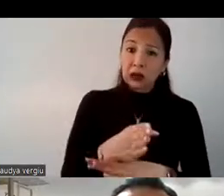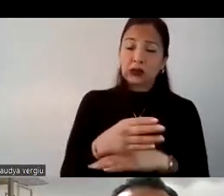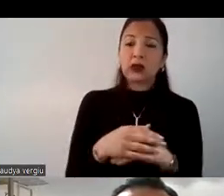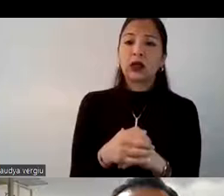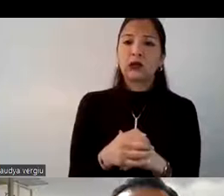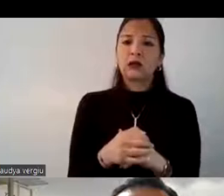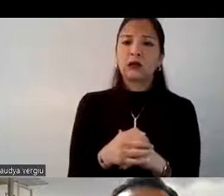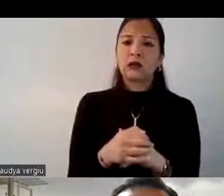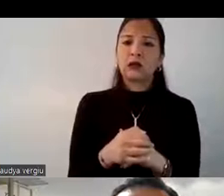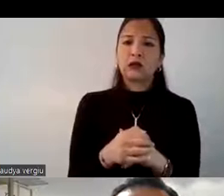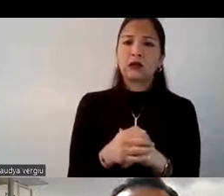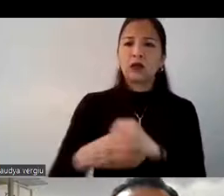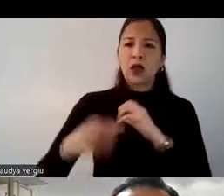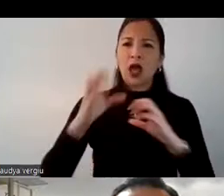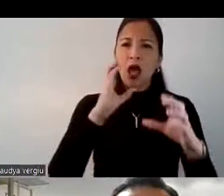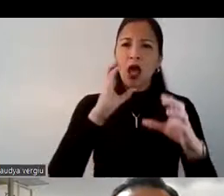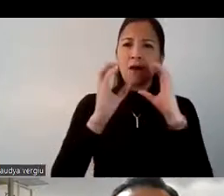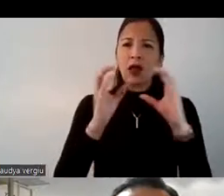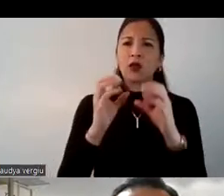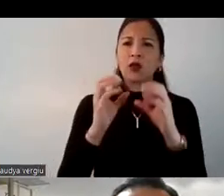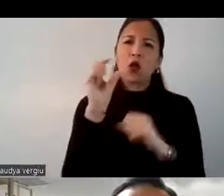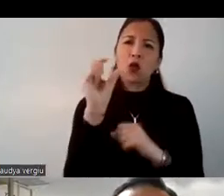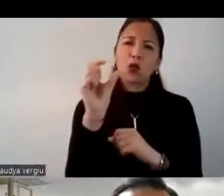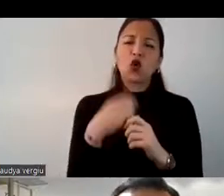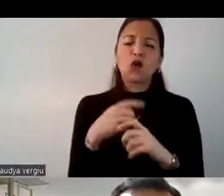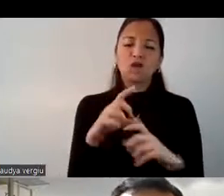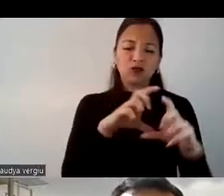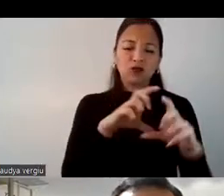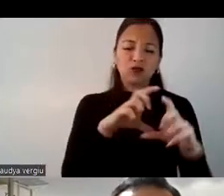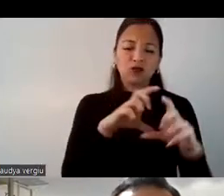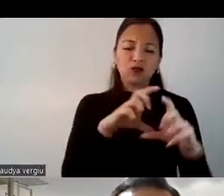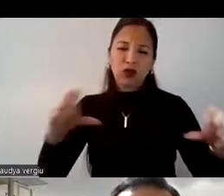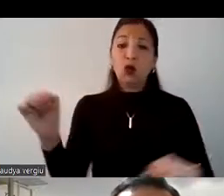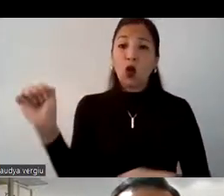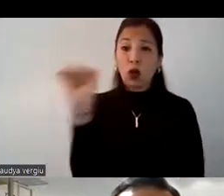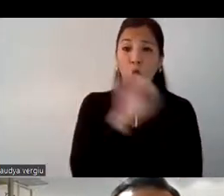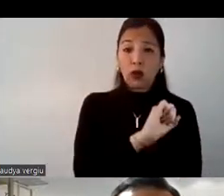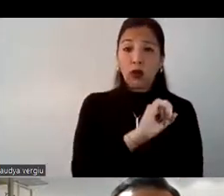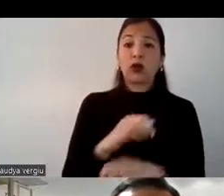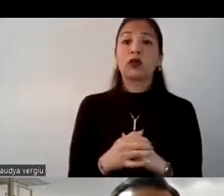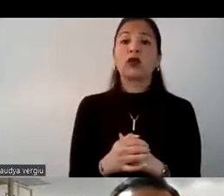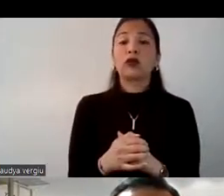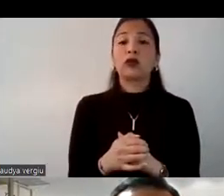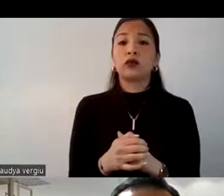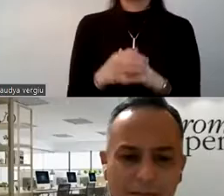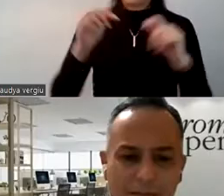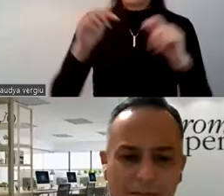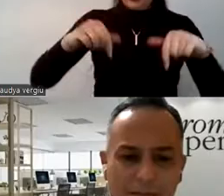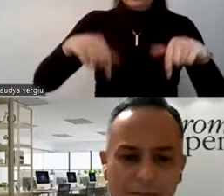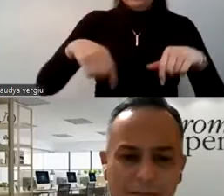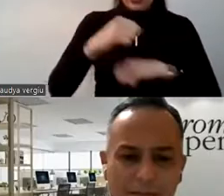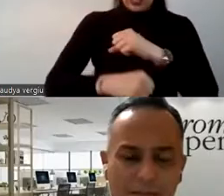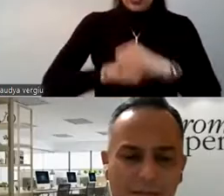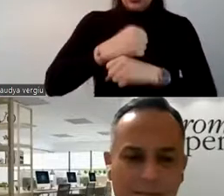hablándoles un poco del contexto actual de Ecuador. Este año,